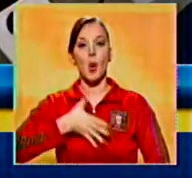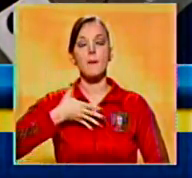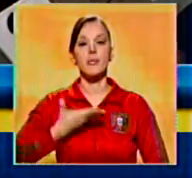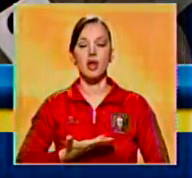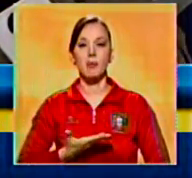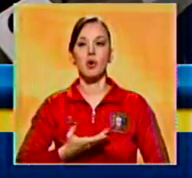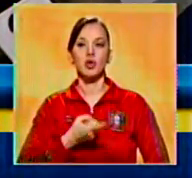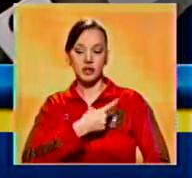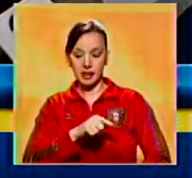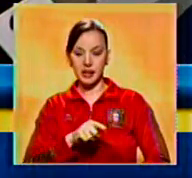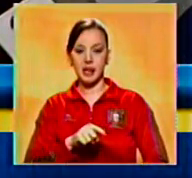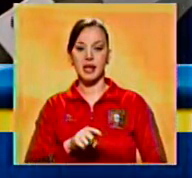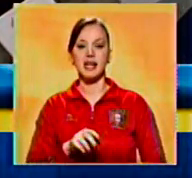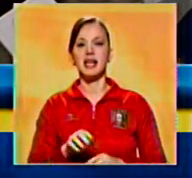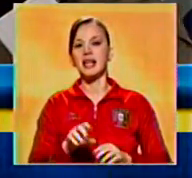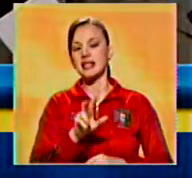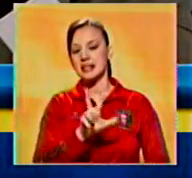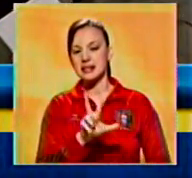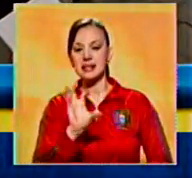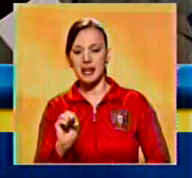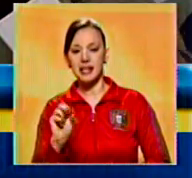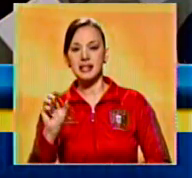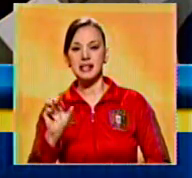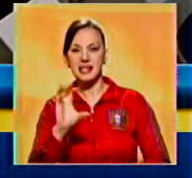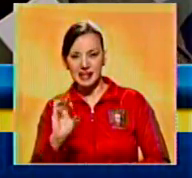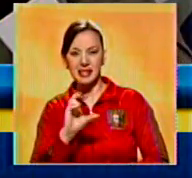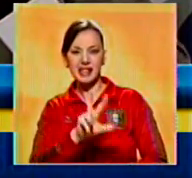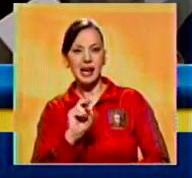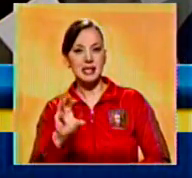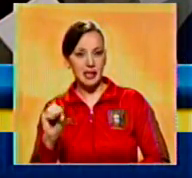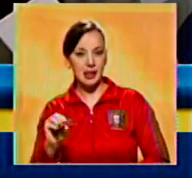250 y 300 personas sentadas,